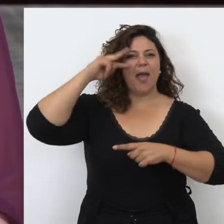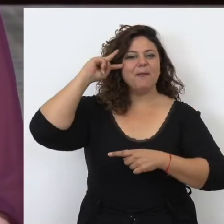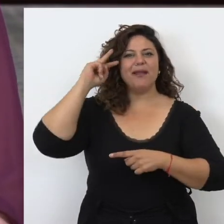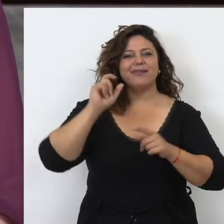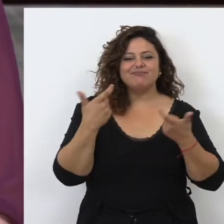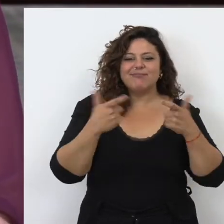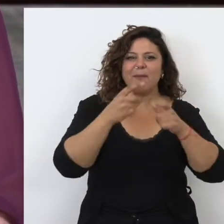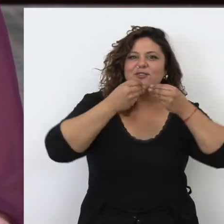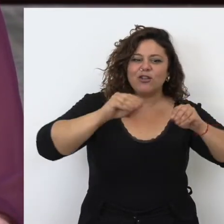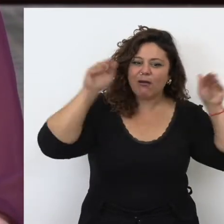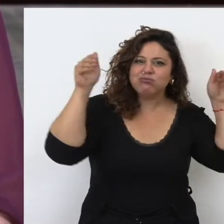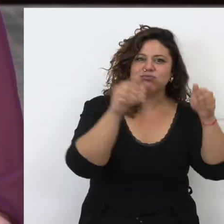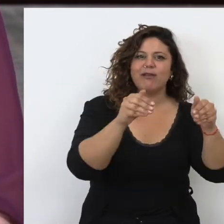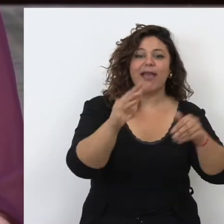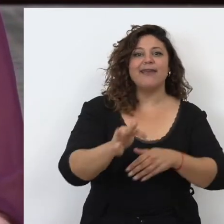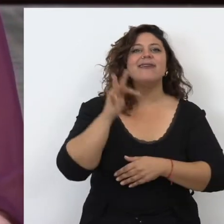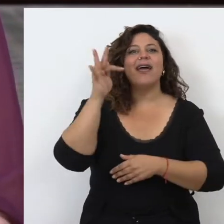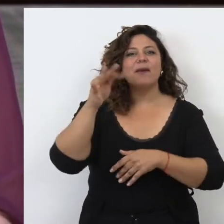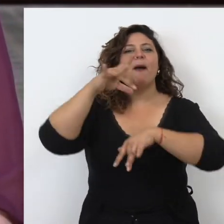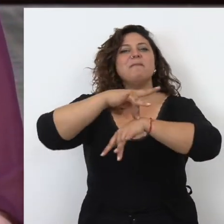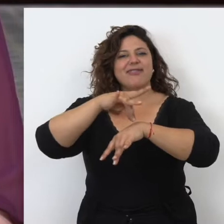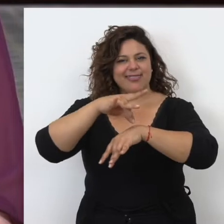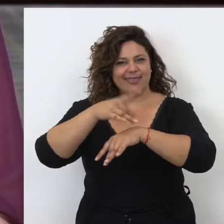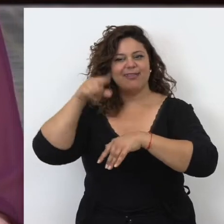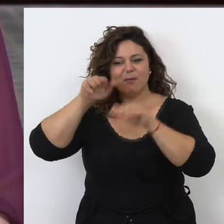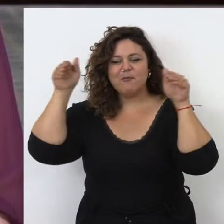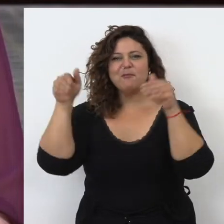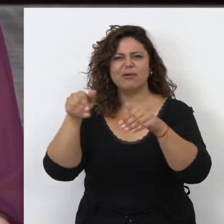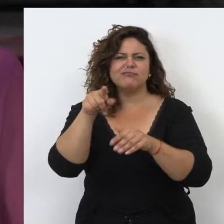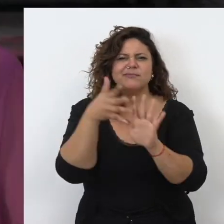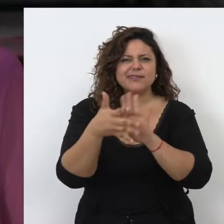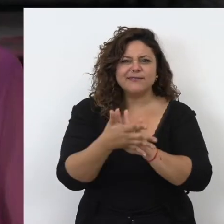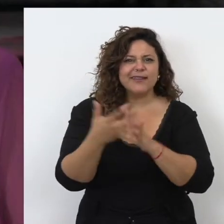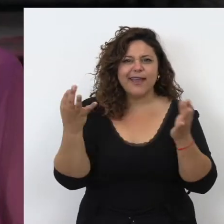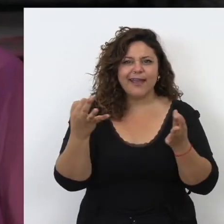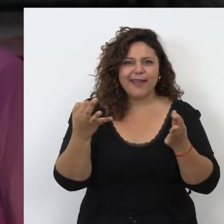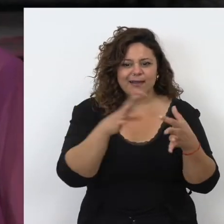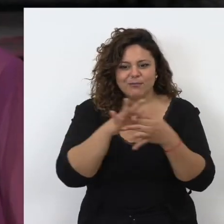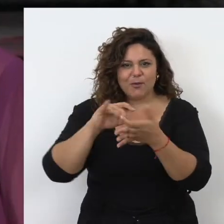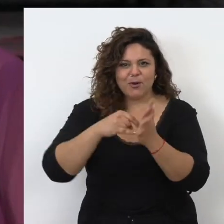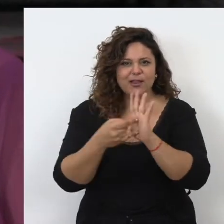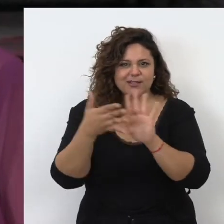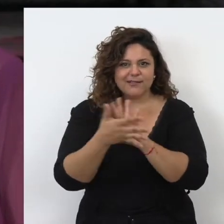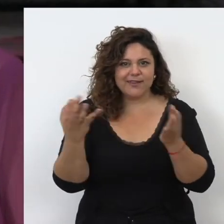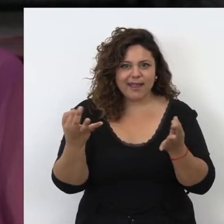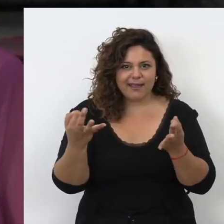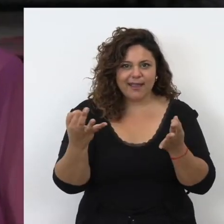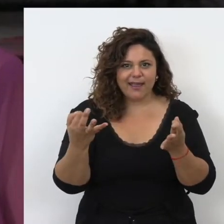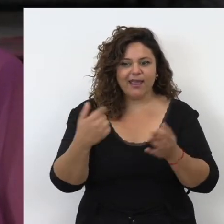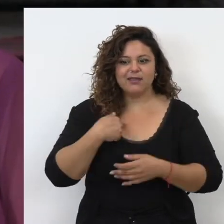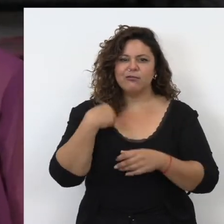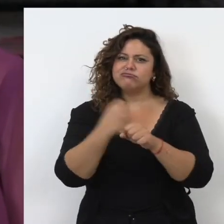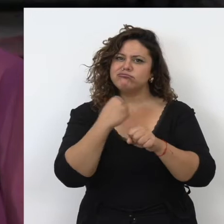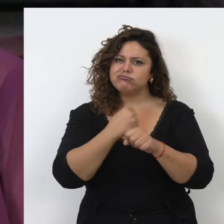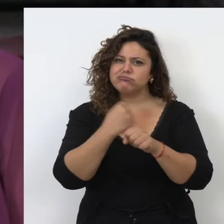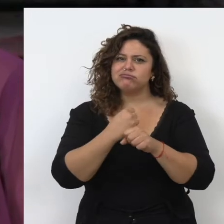parte de la historia y además me dedico a la medicina. ¿Qué significa esto con respecto al proyecto? Que yo me